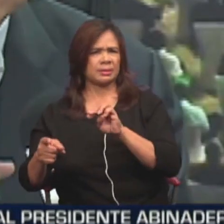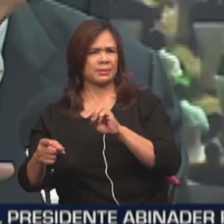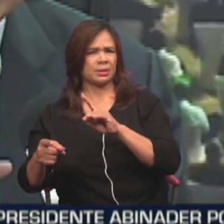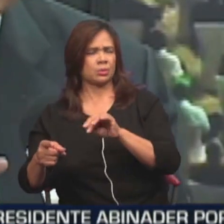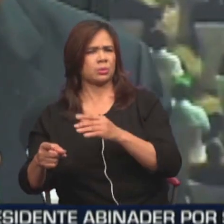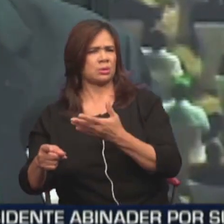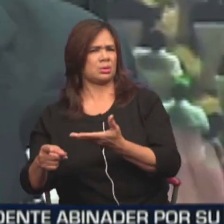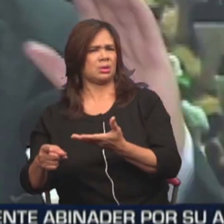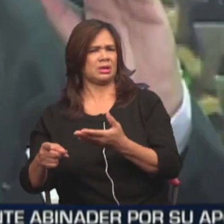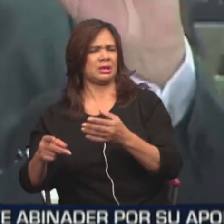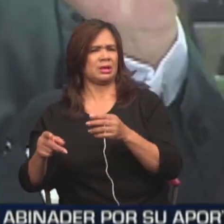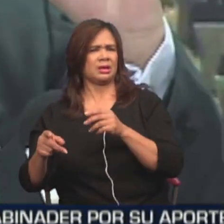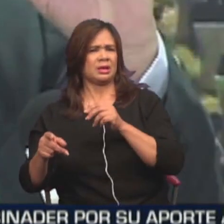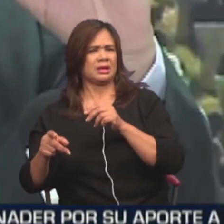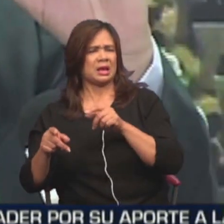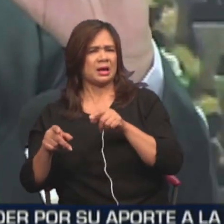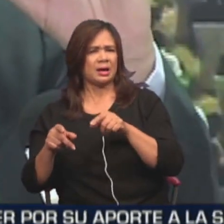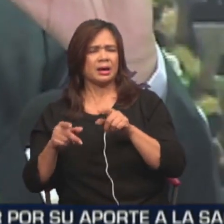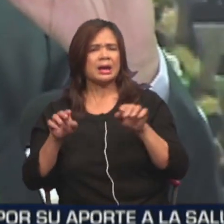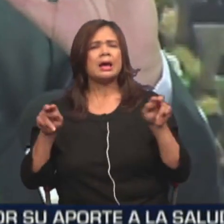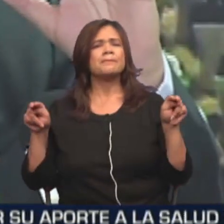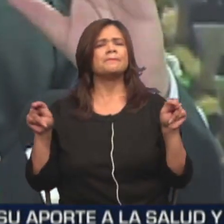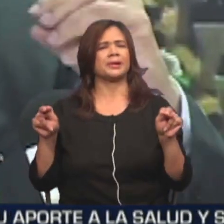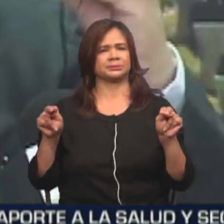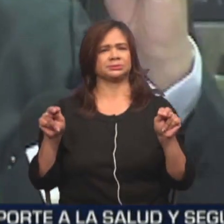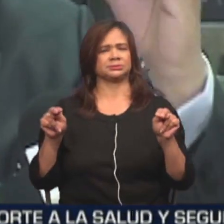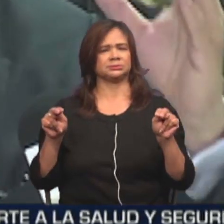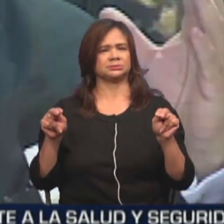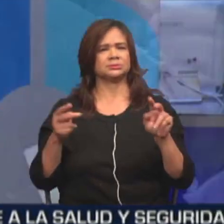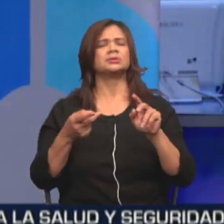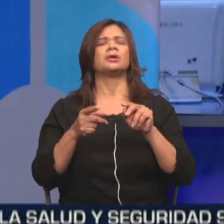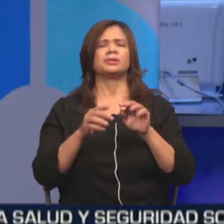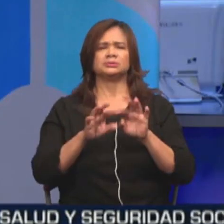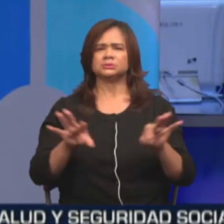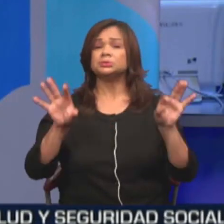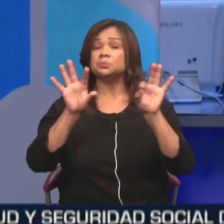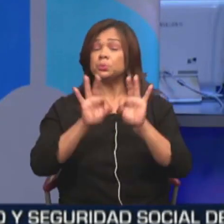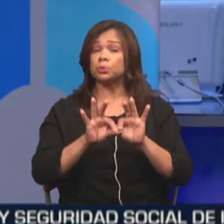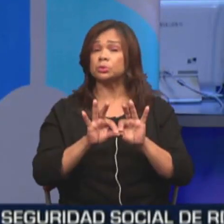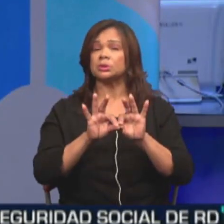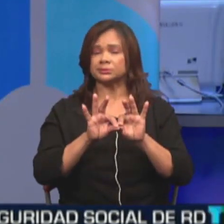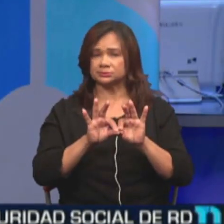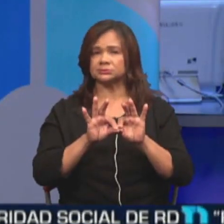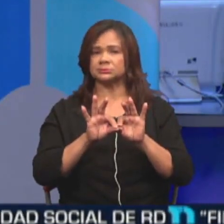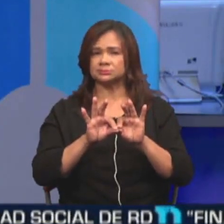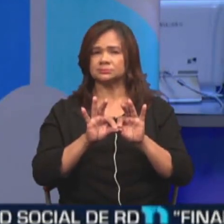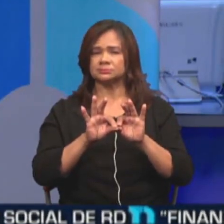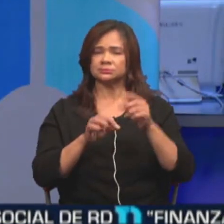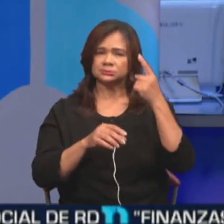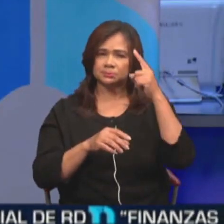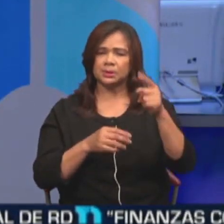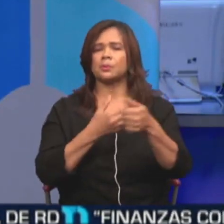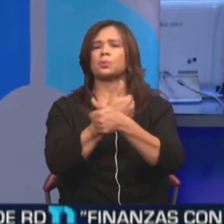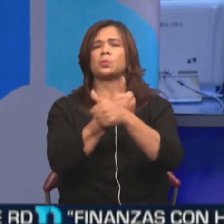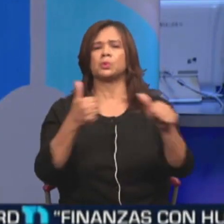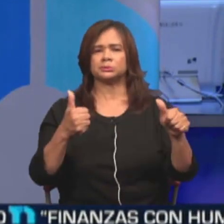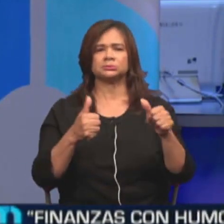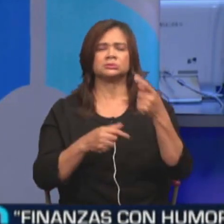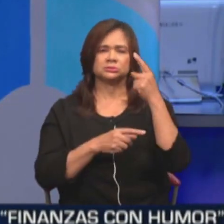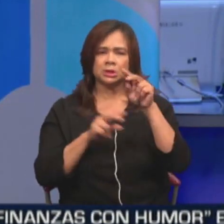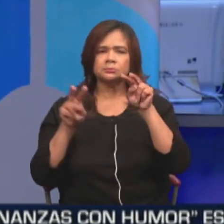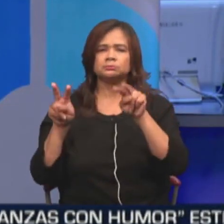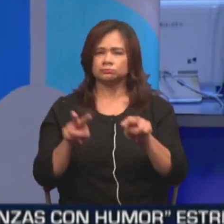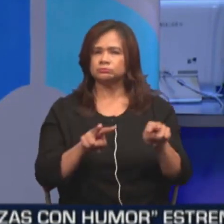La imparcialidad, amigos y amigas que me escuchan, es un principio fundamental para cualquier misión de